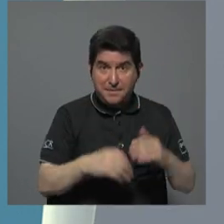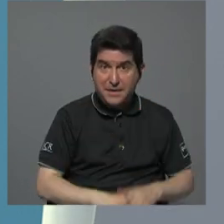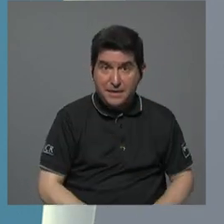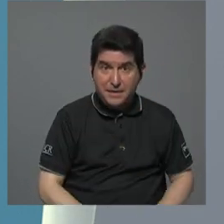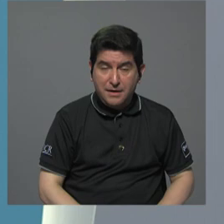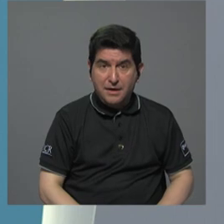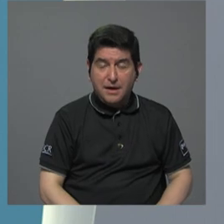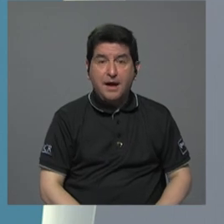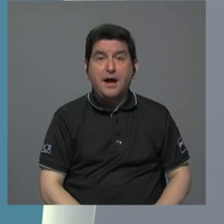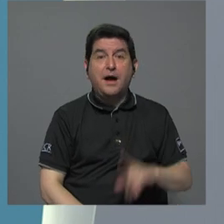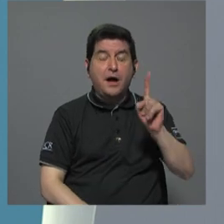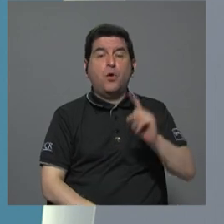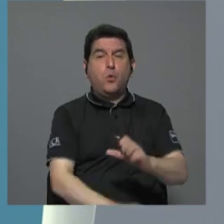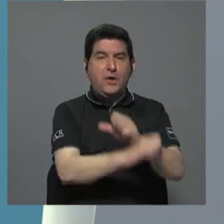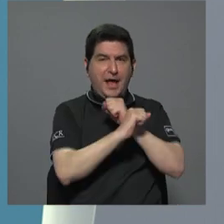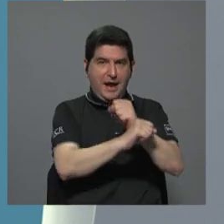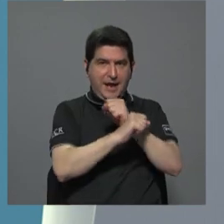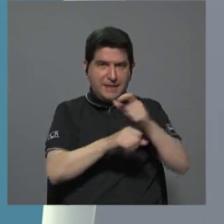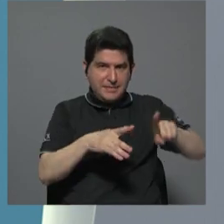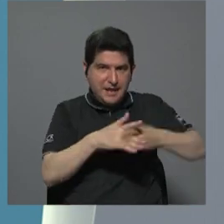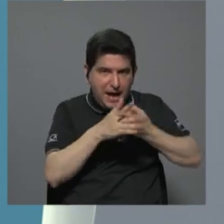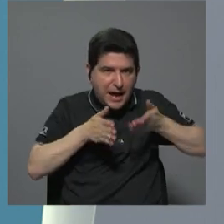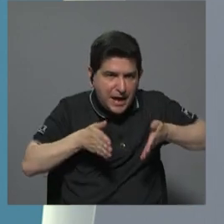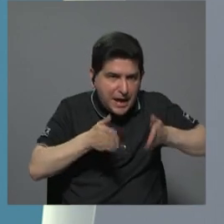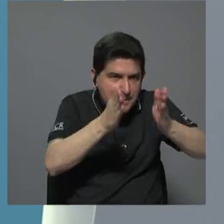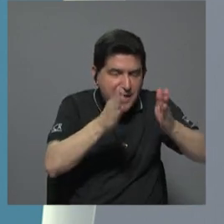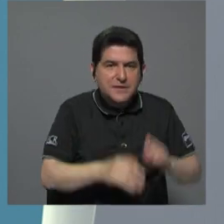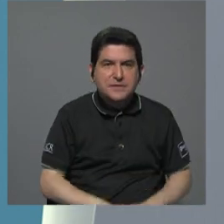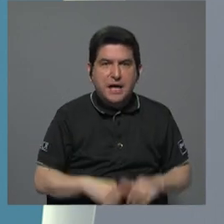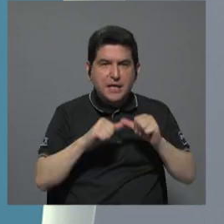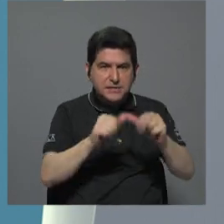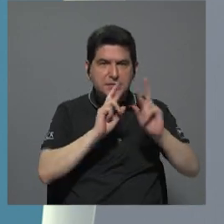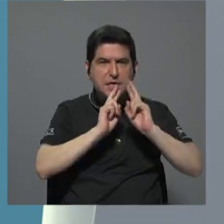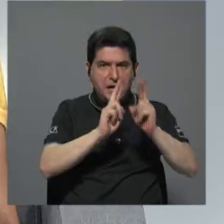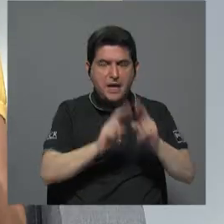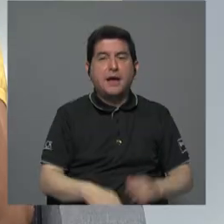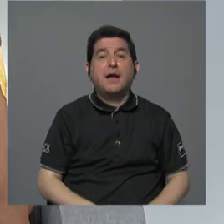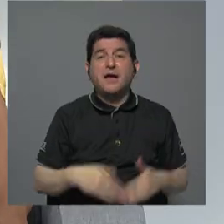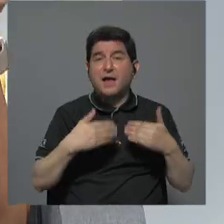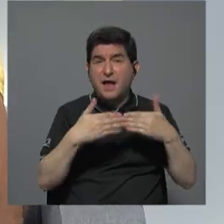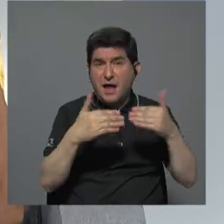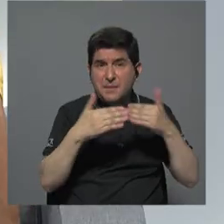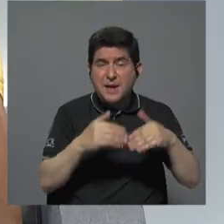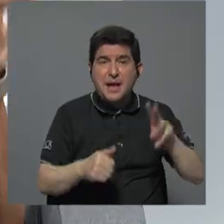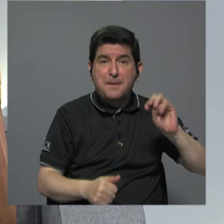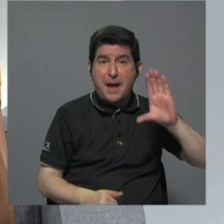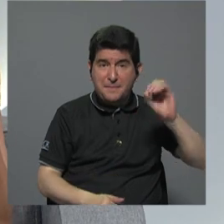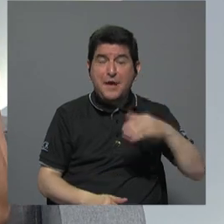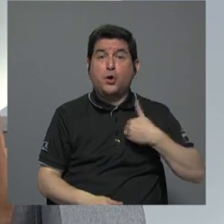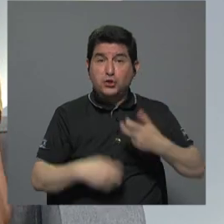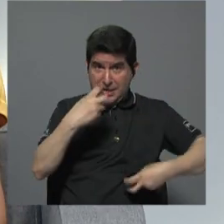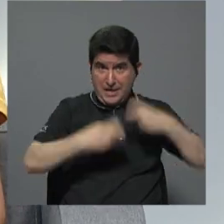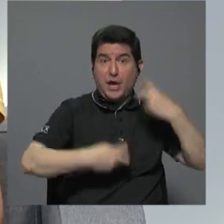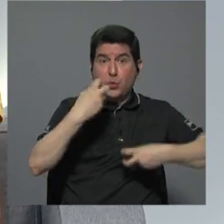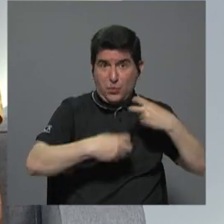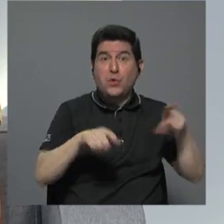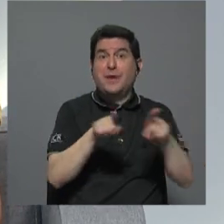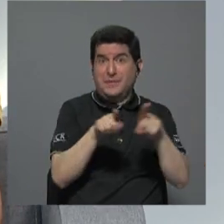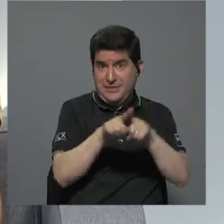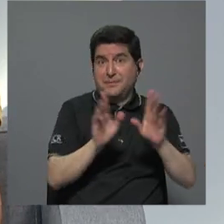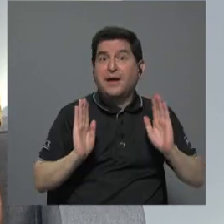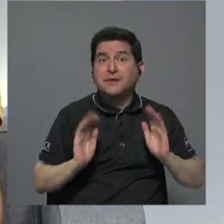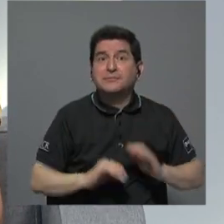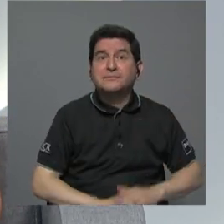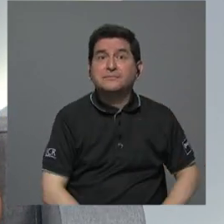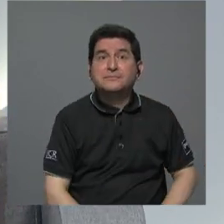garantizadora desde que empieza la carretera y que le sigue respondiendo al Estado. En Panamá, Meco tuvo un escándalo, don Orlando Guerrero también.